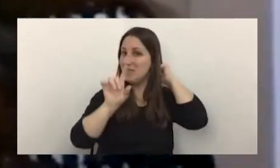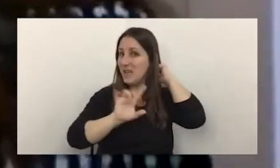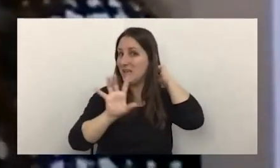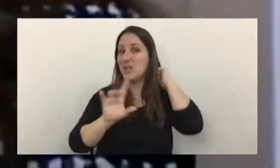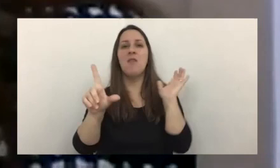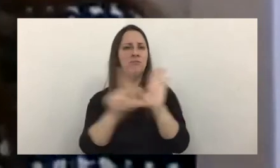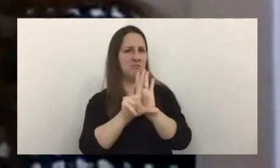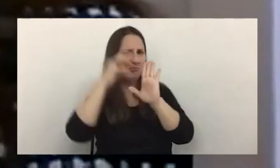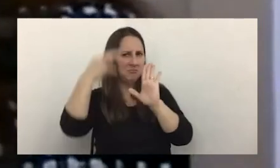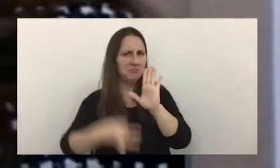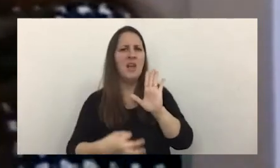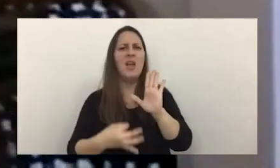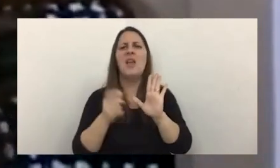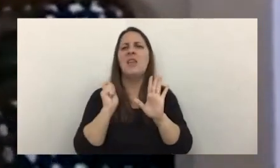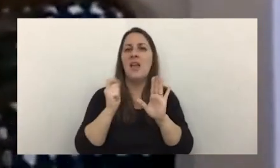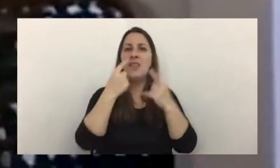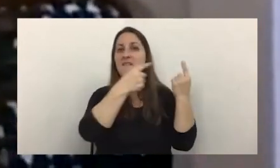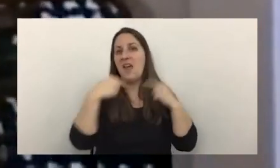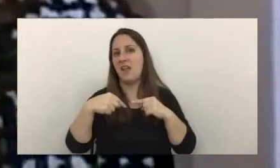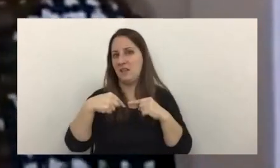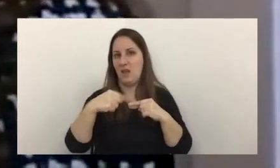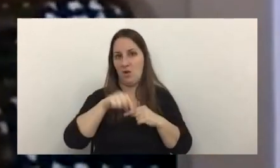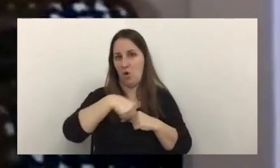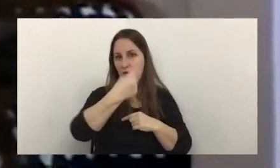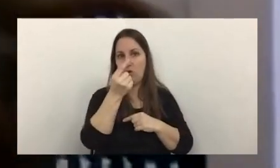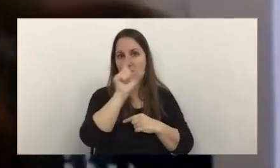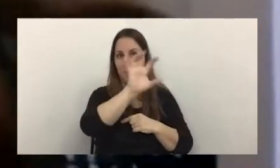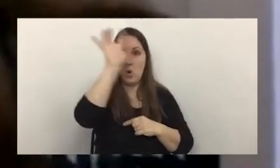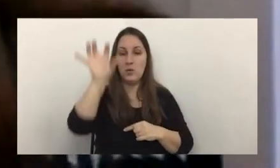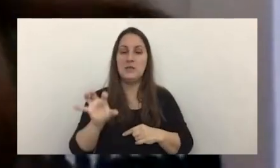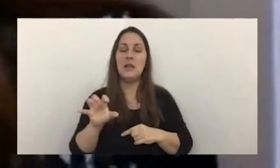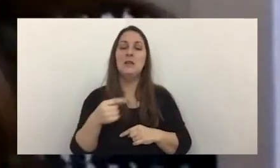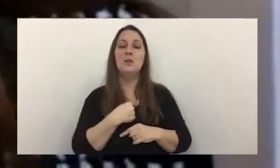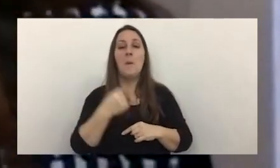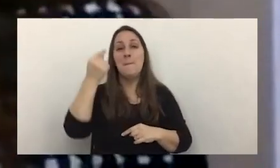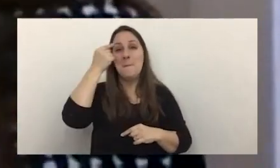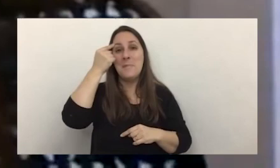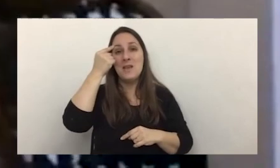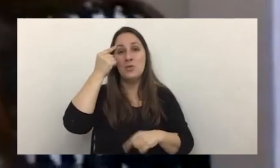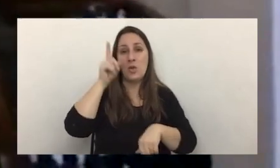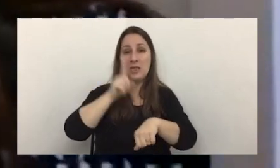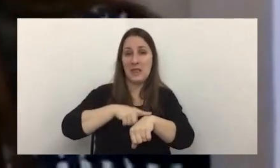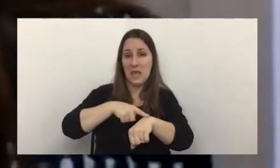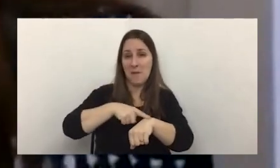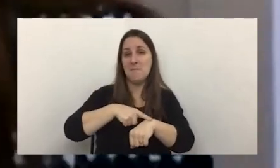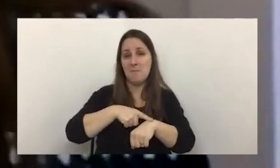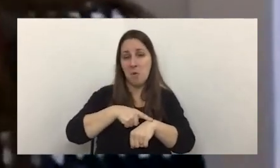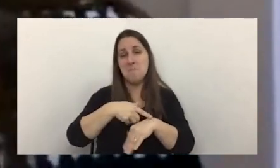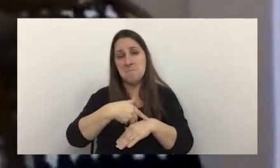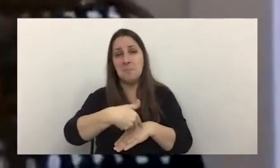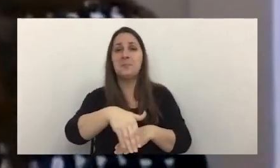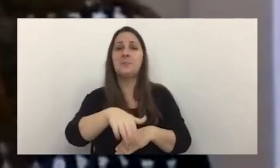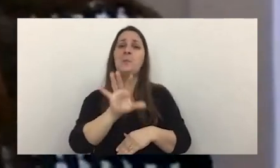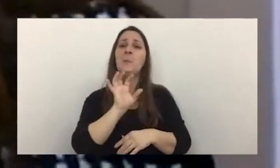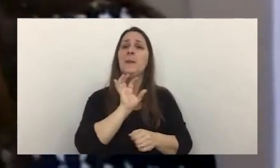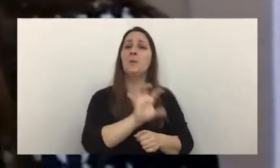definido a diferencia de lo que ocurre a nivel nacional yo creo que en un tiempo bastante peritorio las